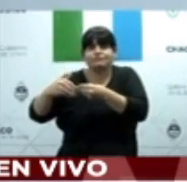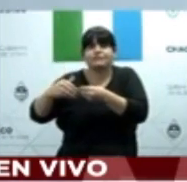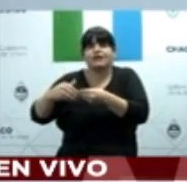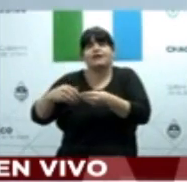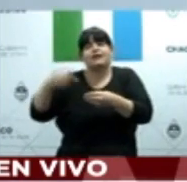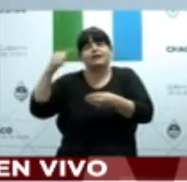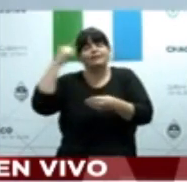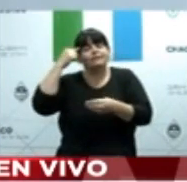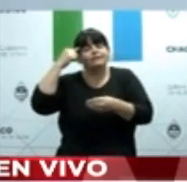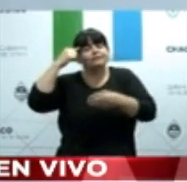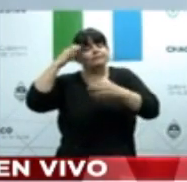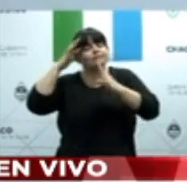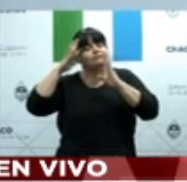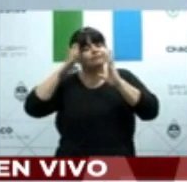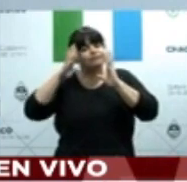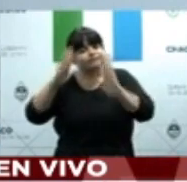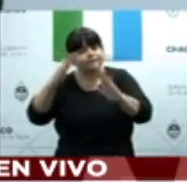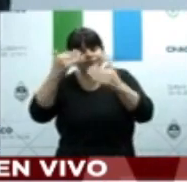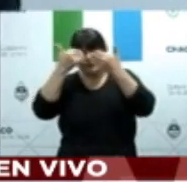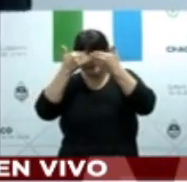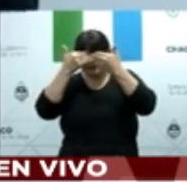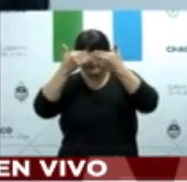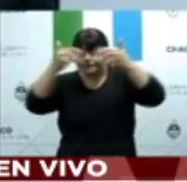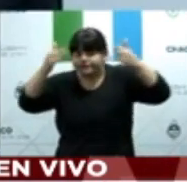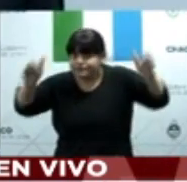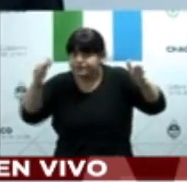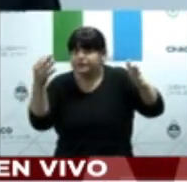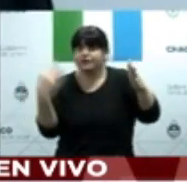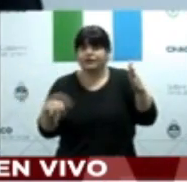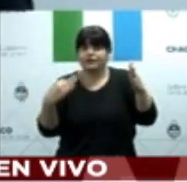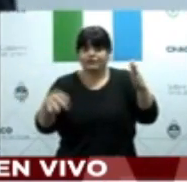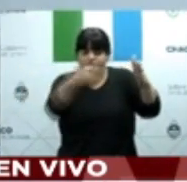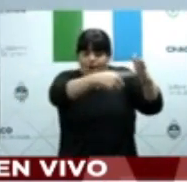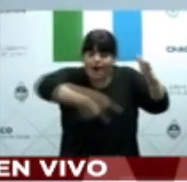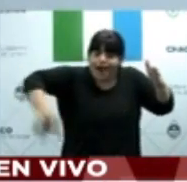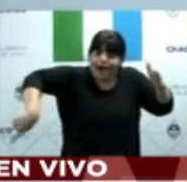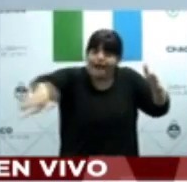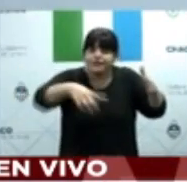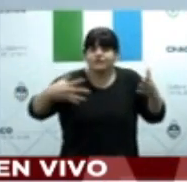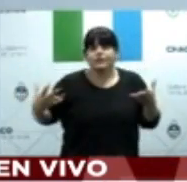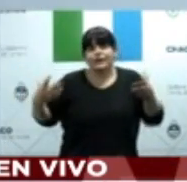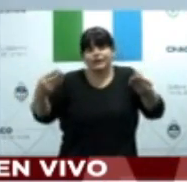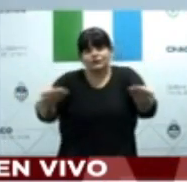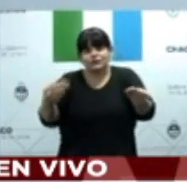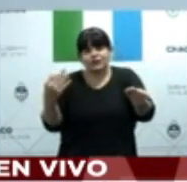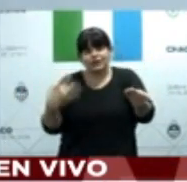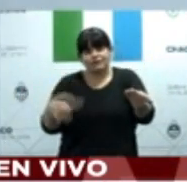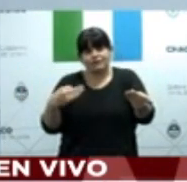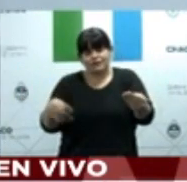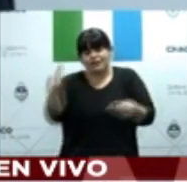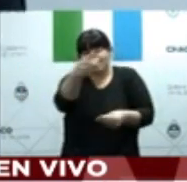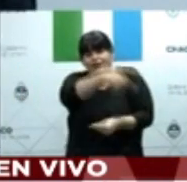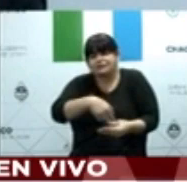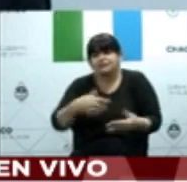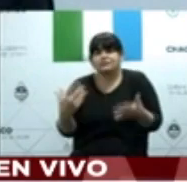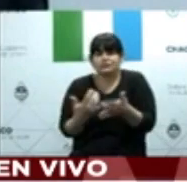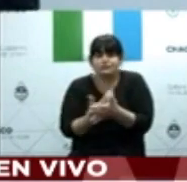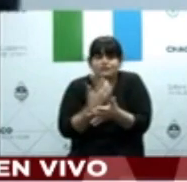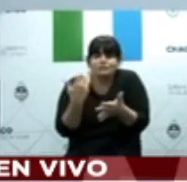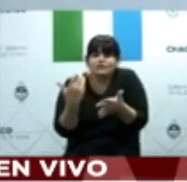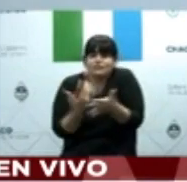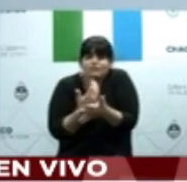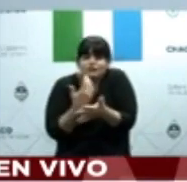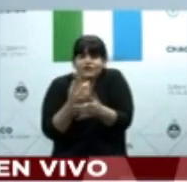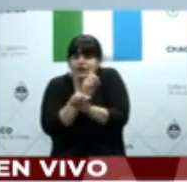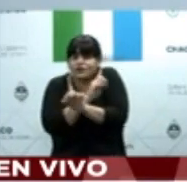para que en esta etapa no sufra ningún peligro? Porque el problema es